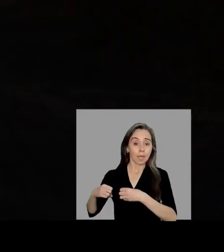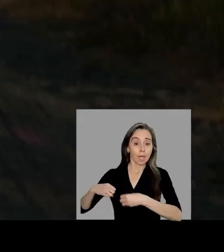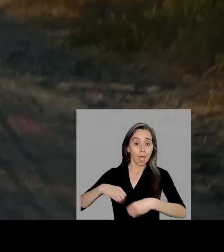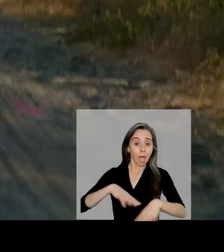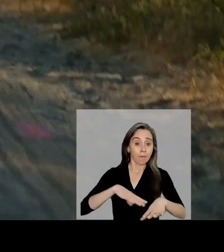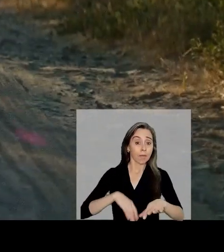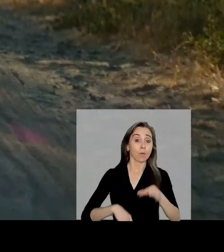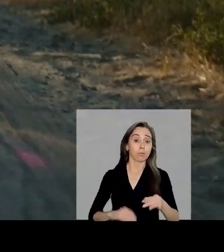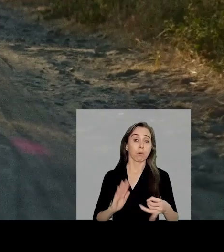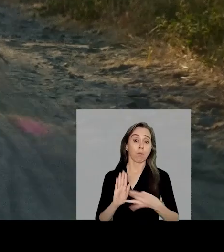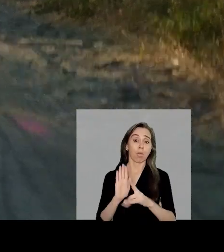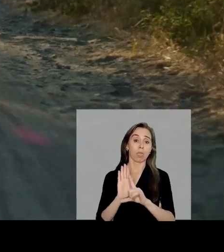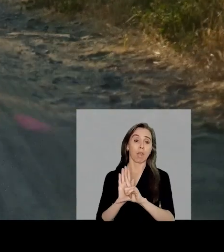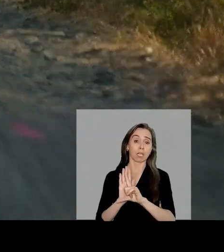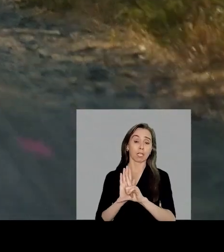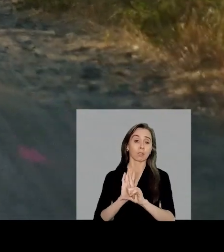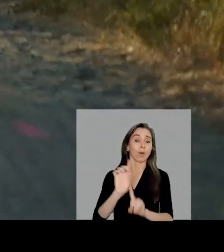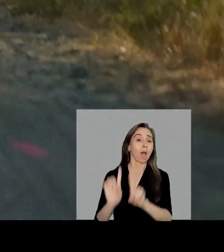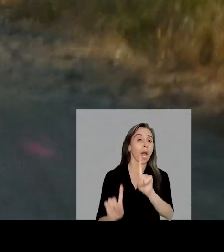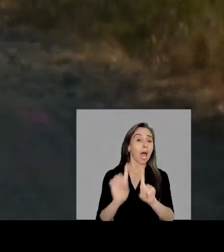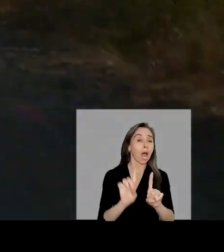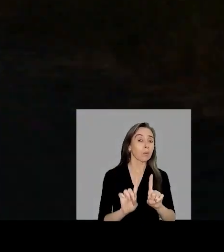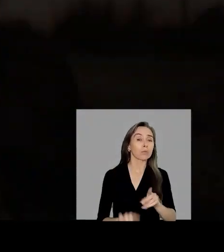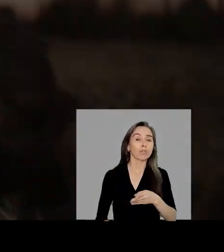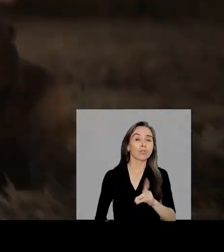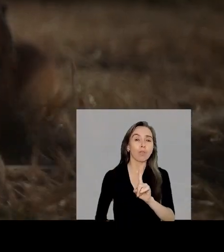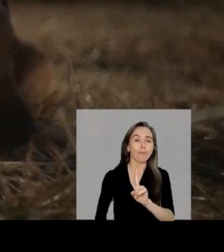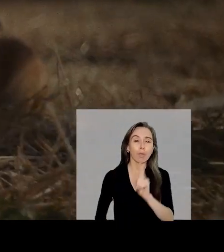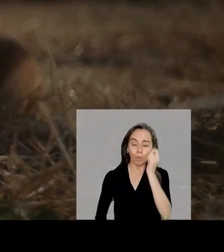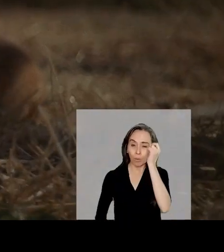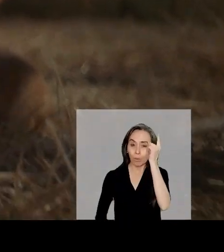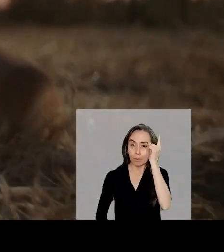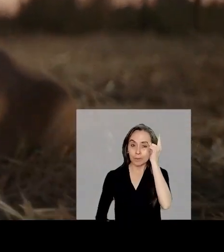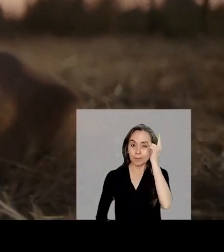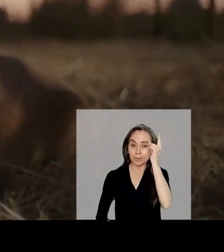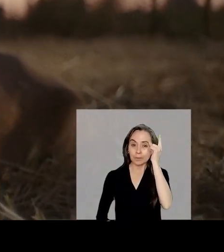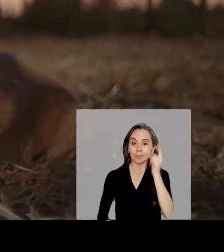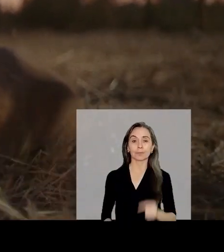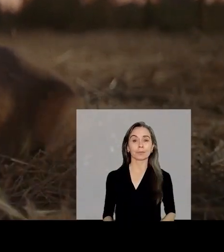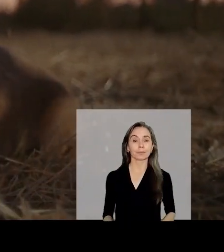Abandonar es un delito al que algunos aún no le toman el peso.